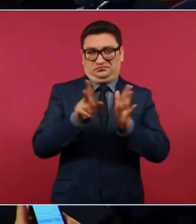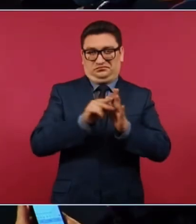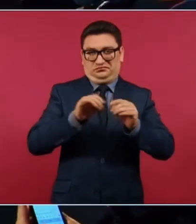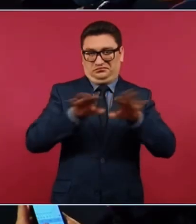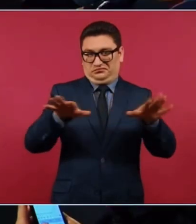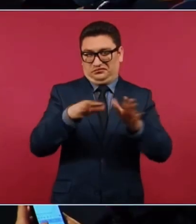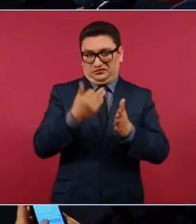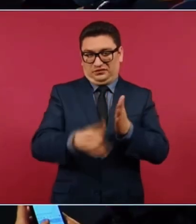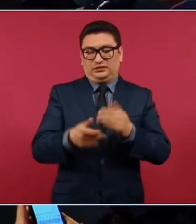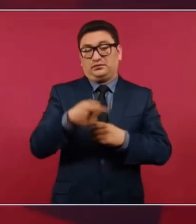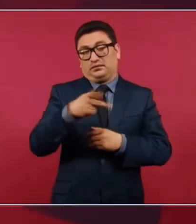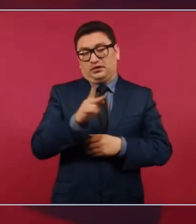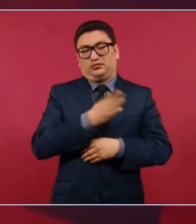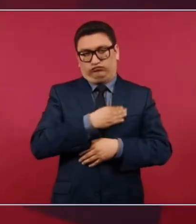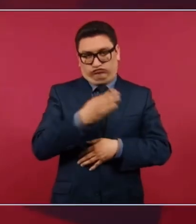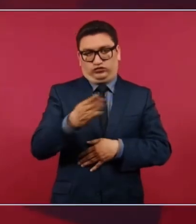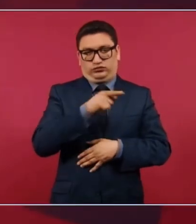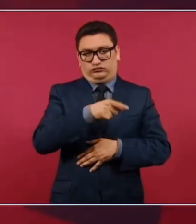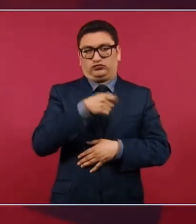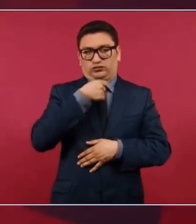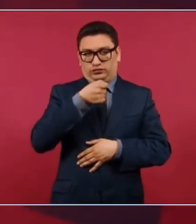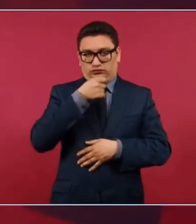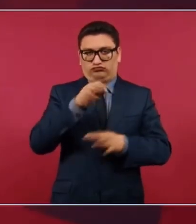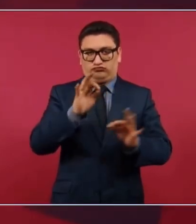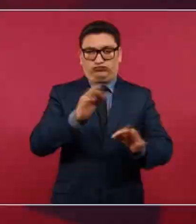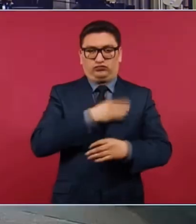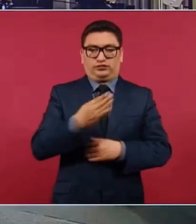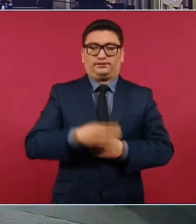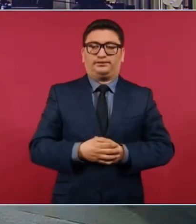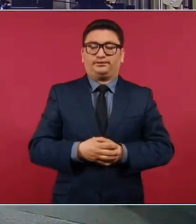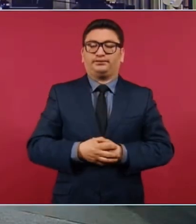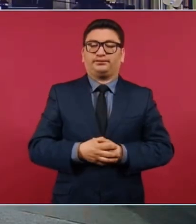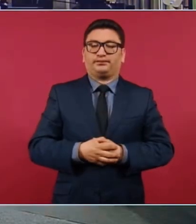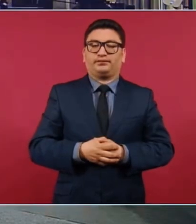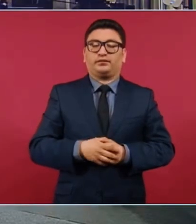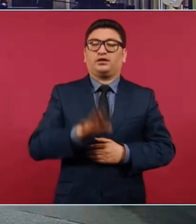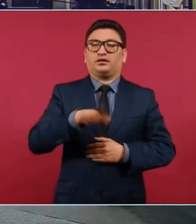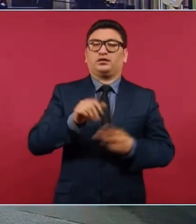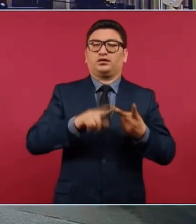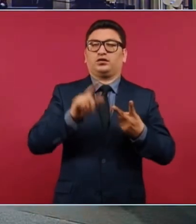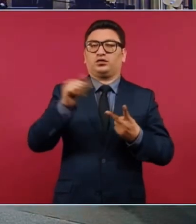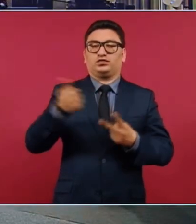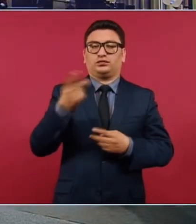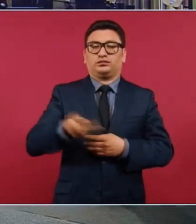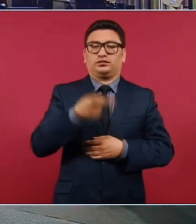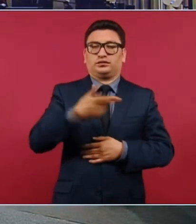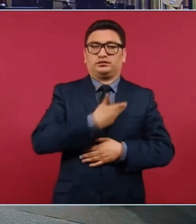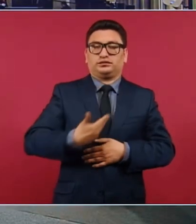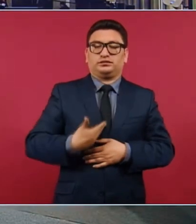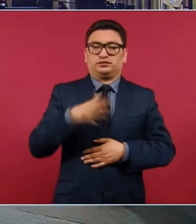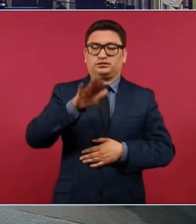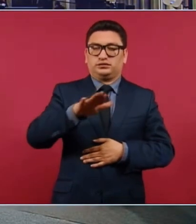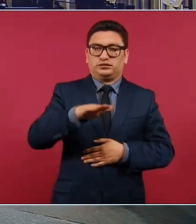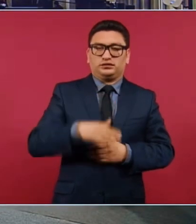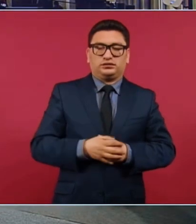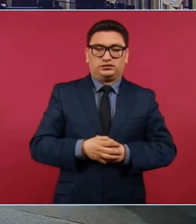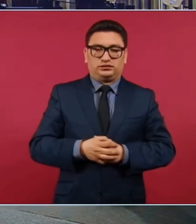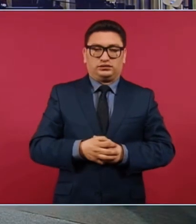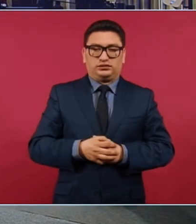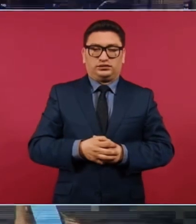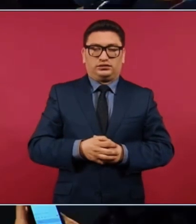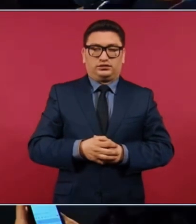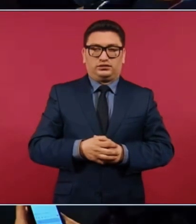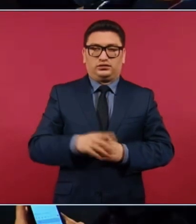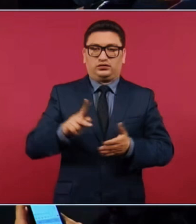Pero es bueno, muy bueno el reportaje. Sí. Bueno, la siguiente pregunta, presidente, es tras la ratificación